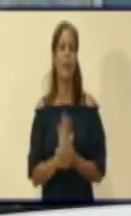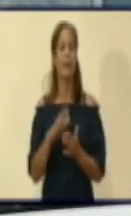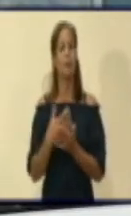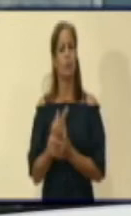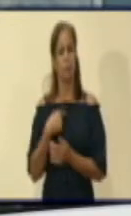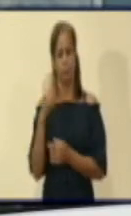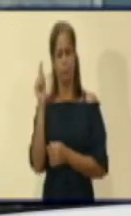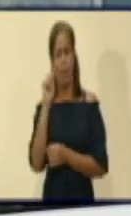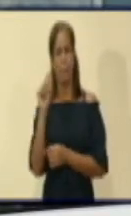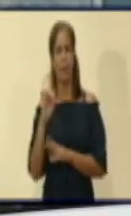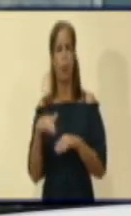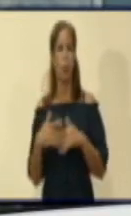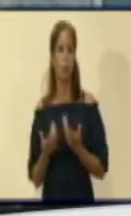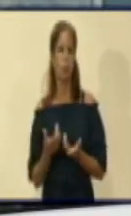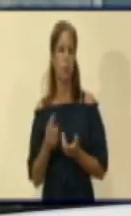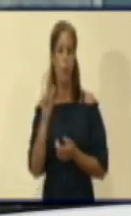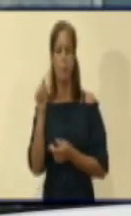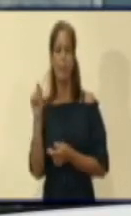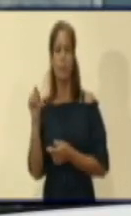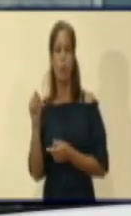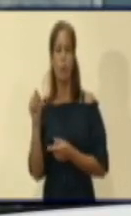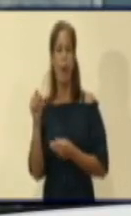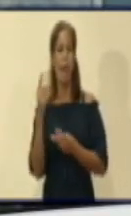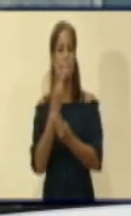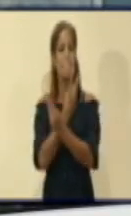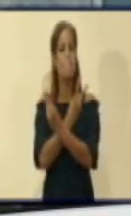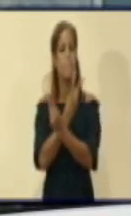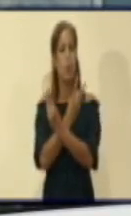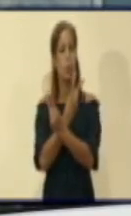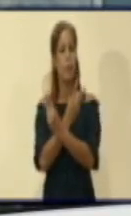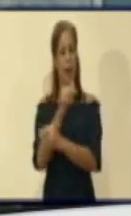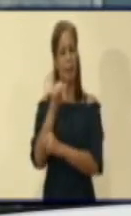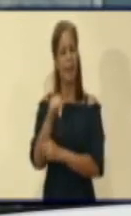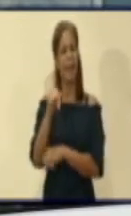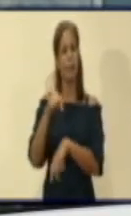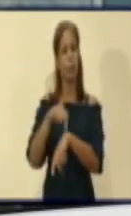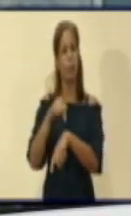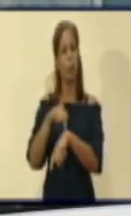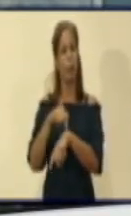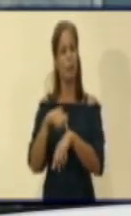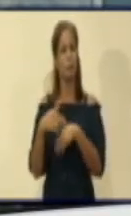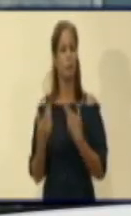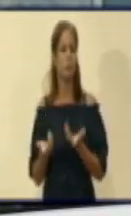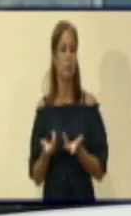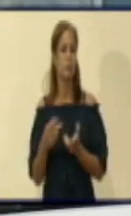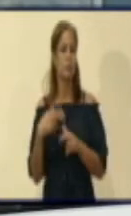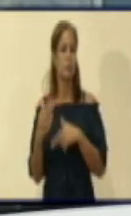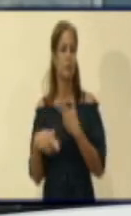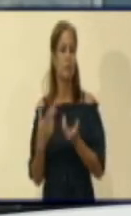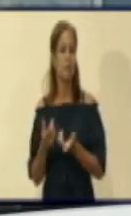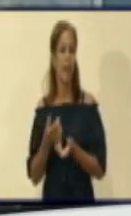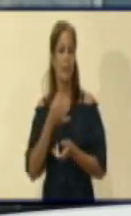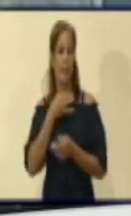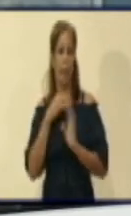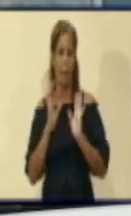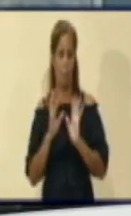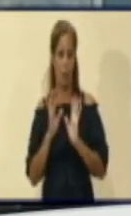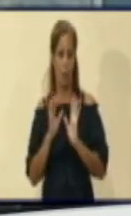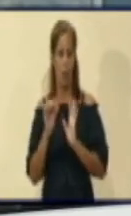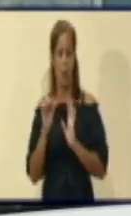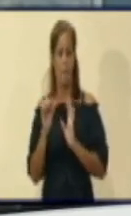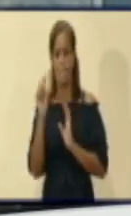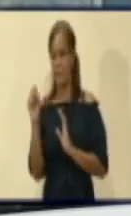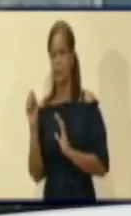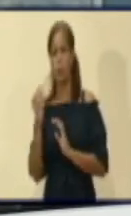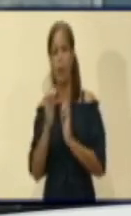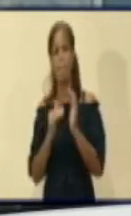Personas vulnerables en este momento, digamos, ¿cómo quedan desde el punto de vista laboral? Es decir, aquellas personas mayores